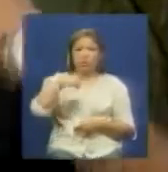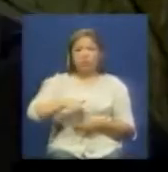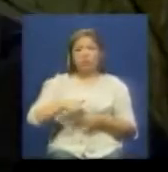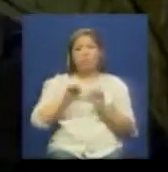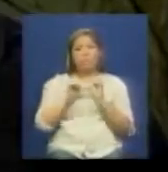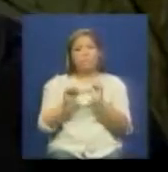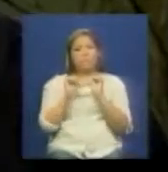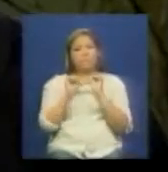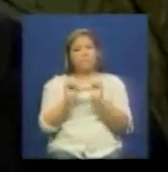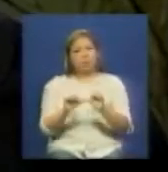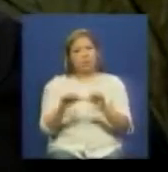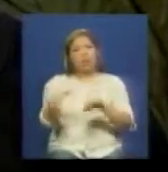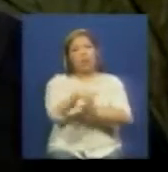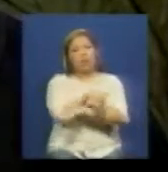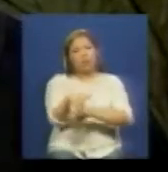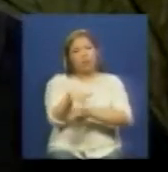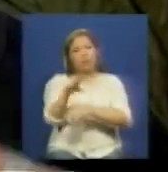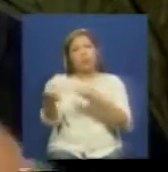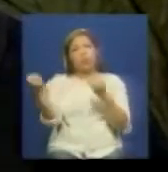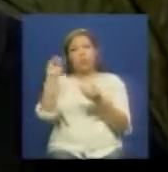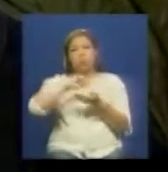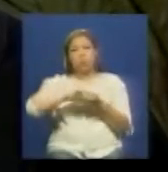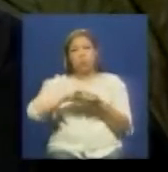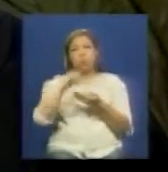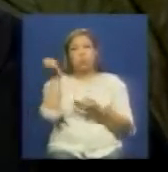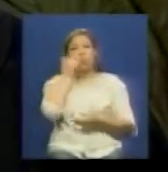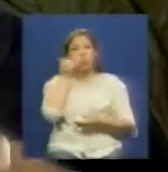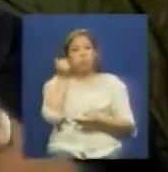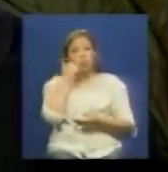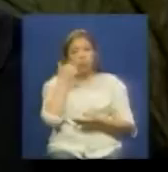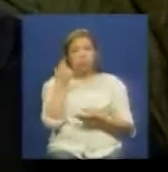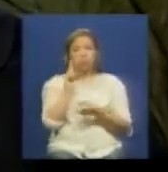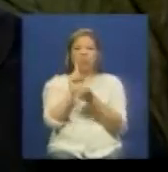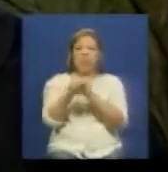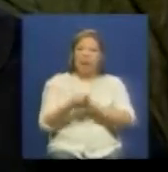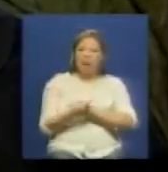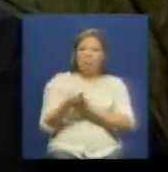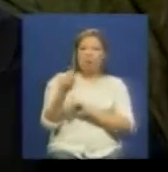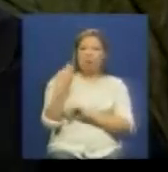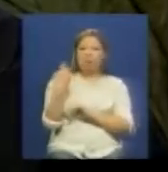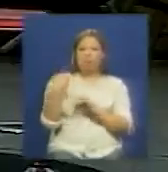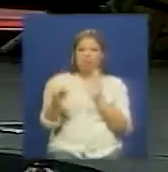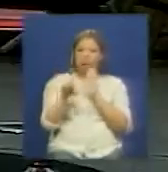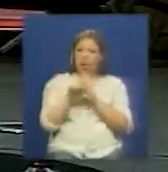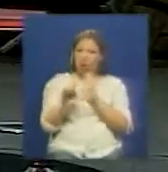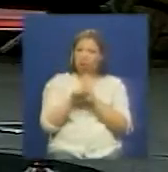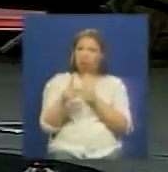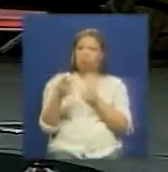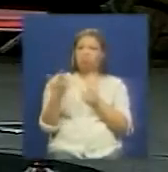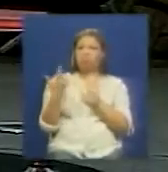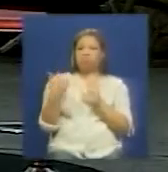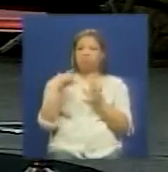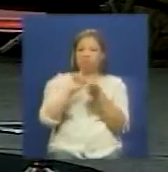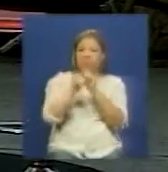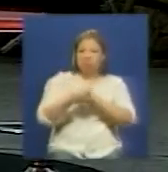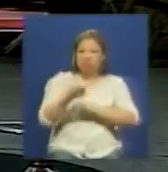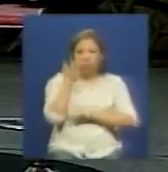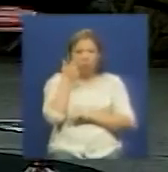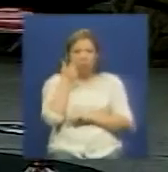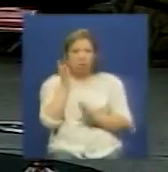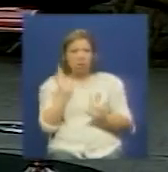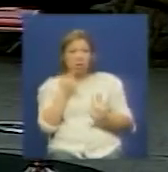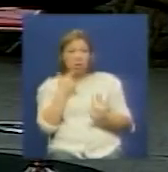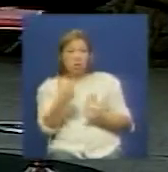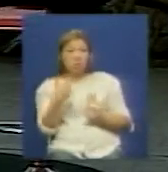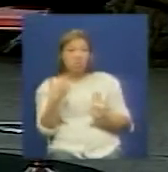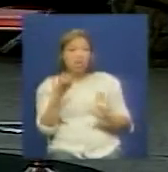permanentemente en la calle para combatir cualquier desviación que pretendan o cualquier camino verde